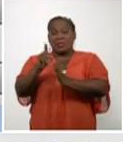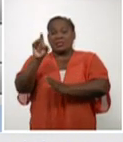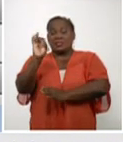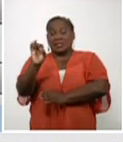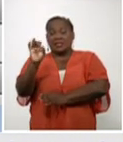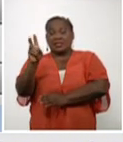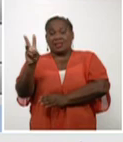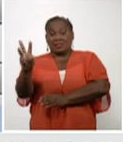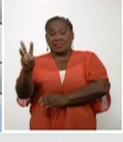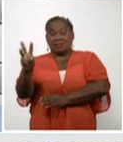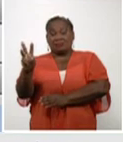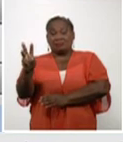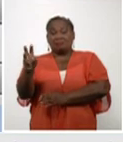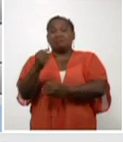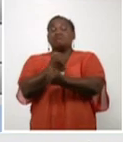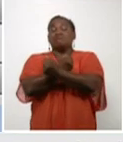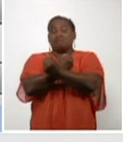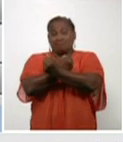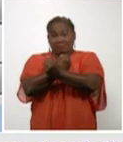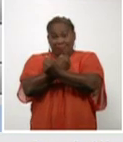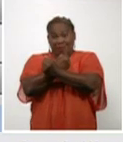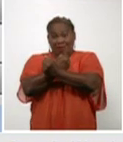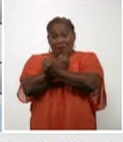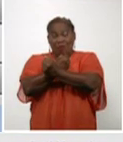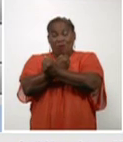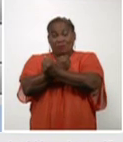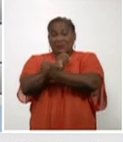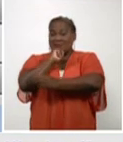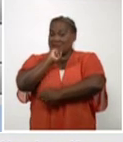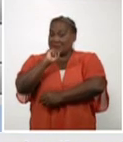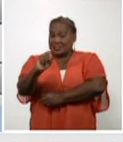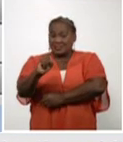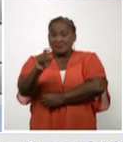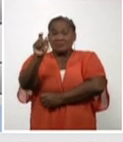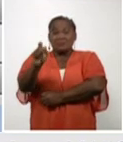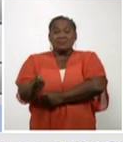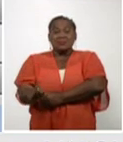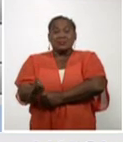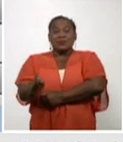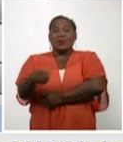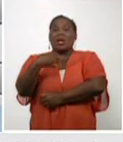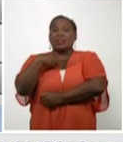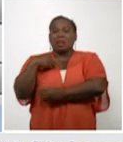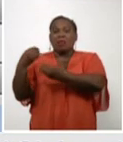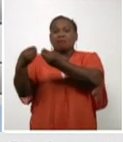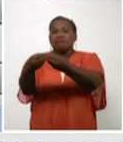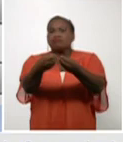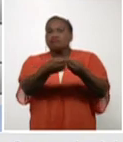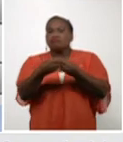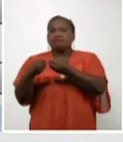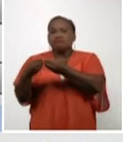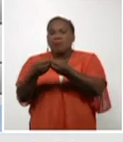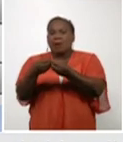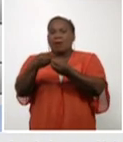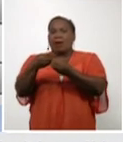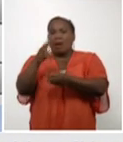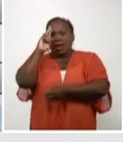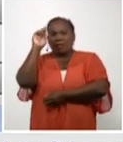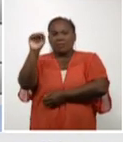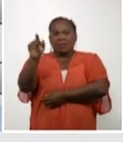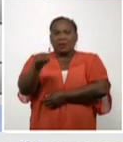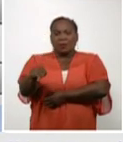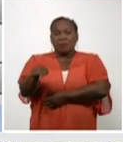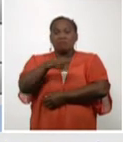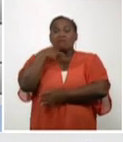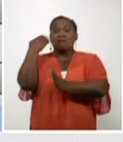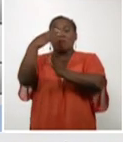riesgo que entraña esto, porque realmente son casos que mantienen una transmisión, porque están activos, y fallecieron